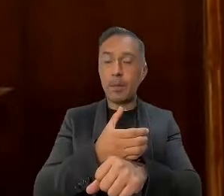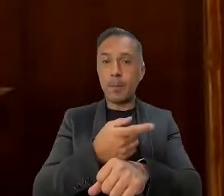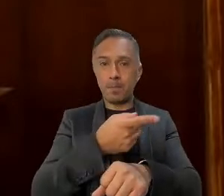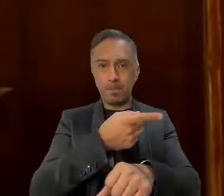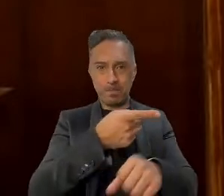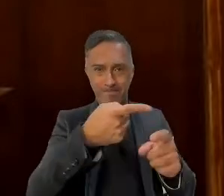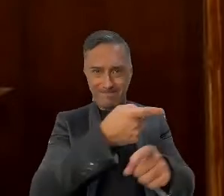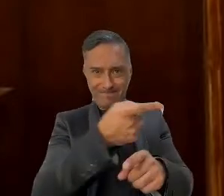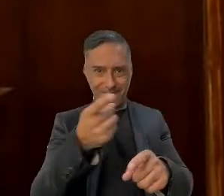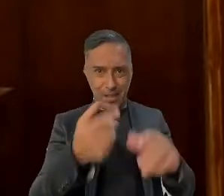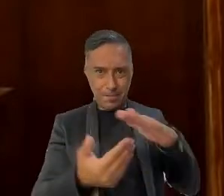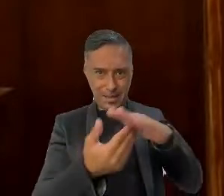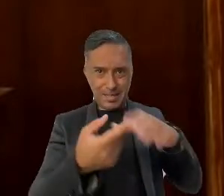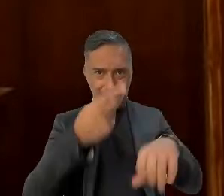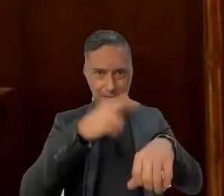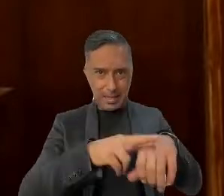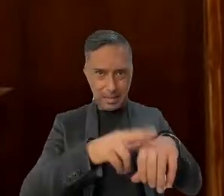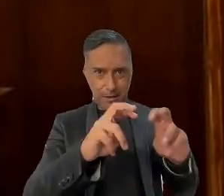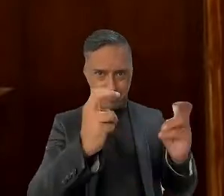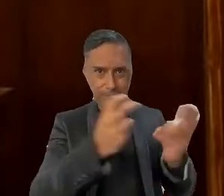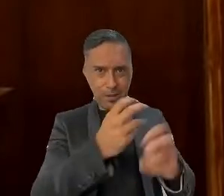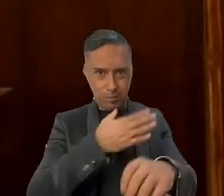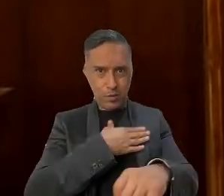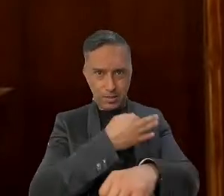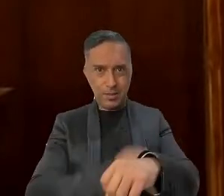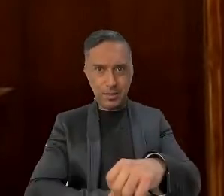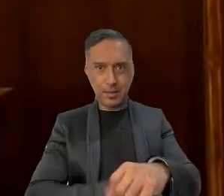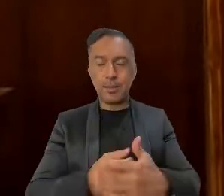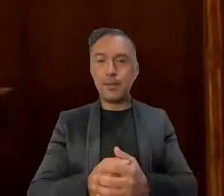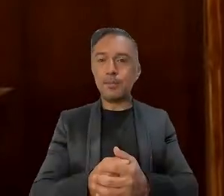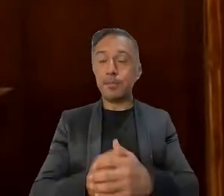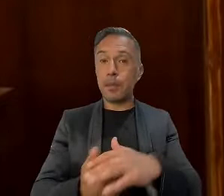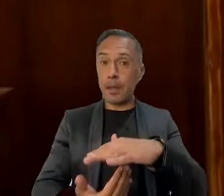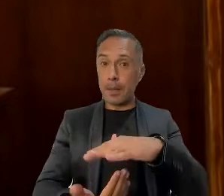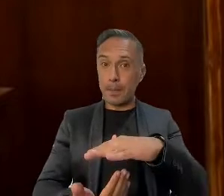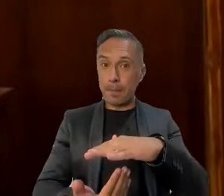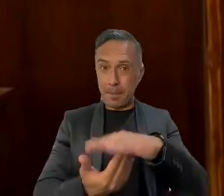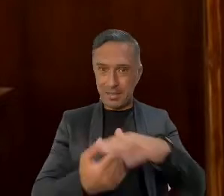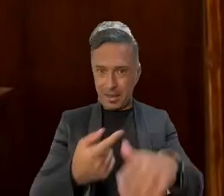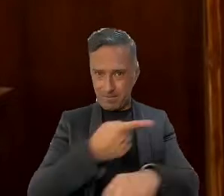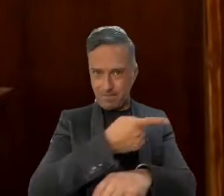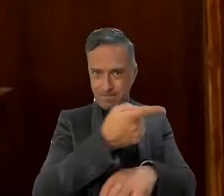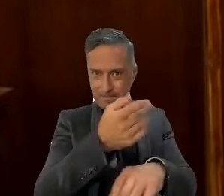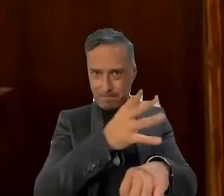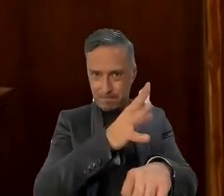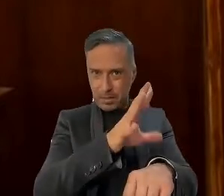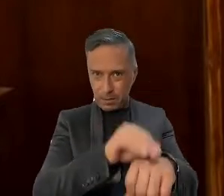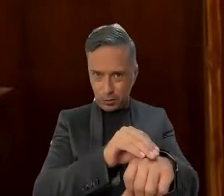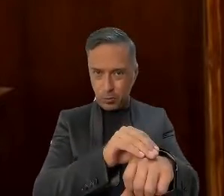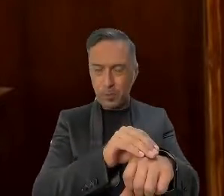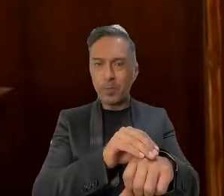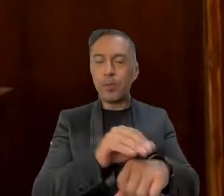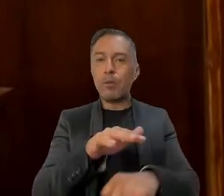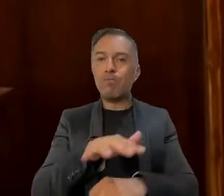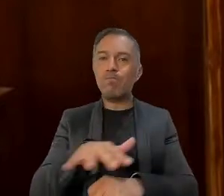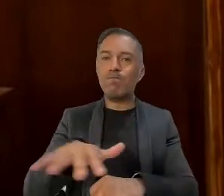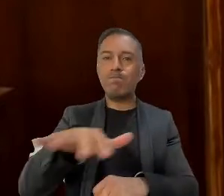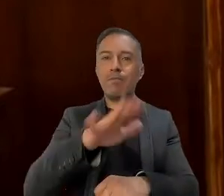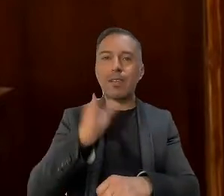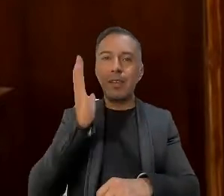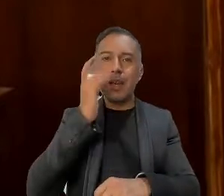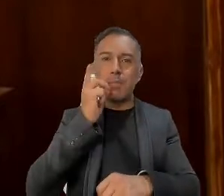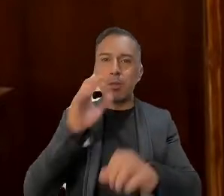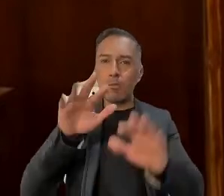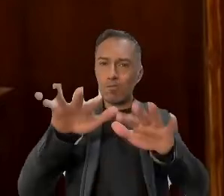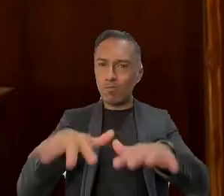muy buenas tardes. Con el permiso de la mesa de todas y todos los que se encuentran en este